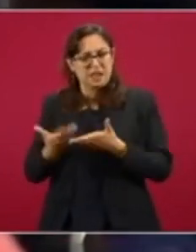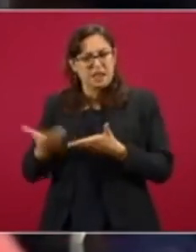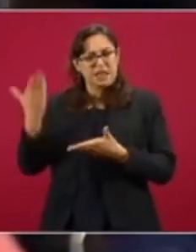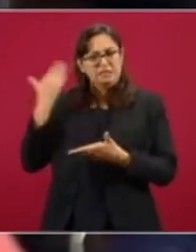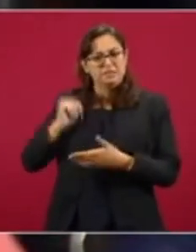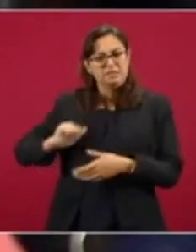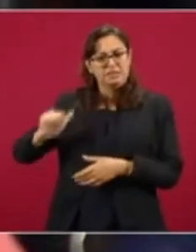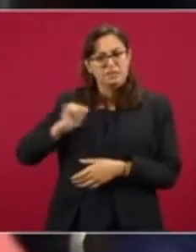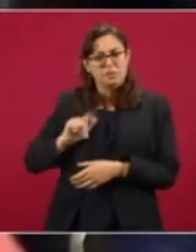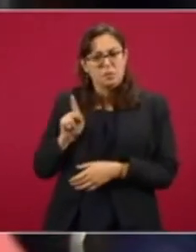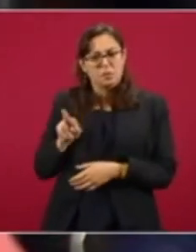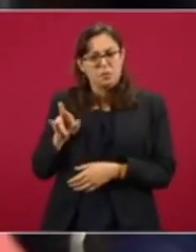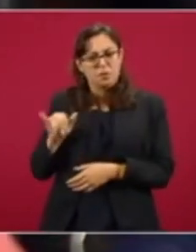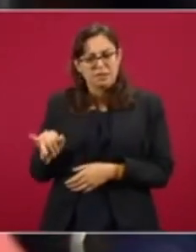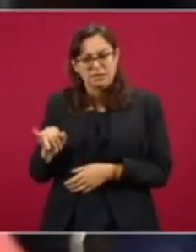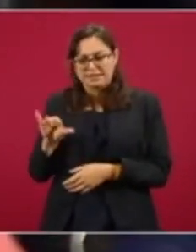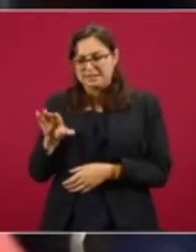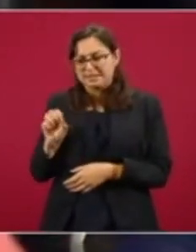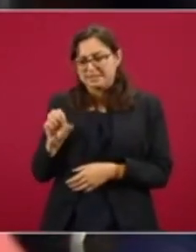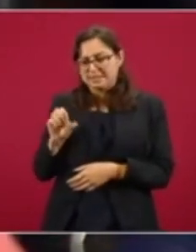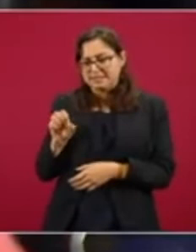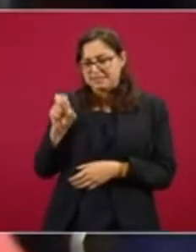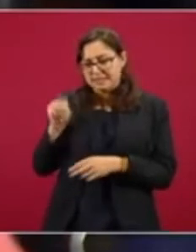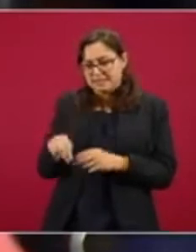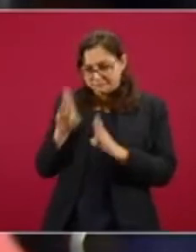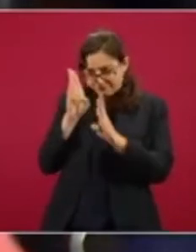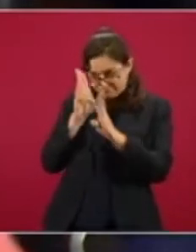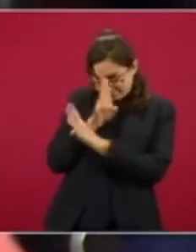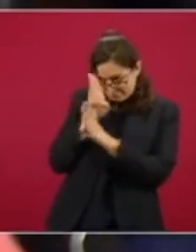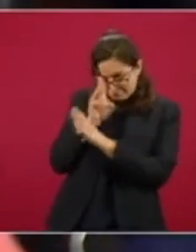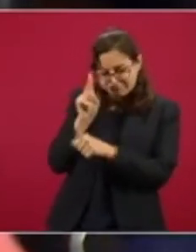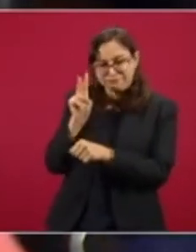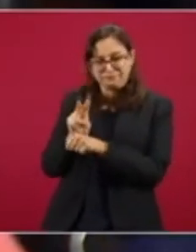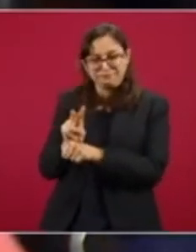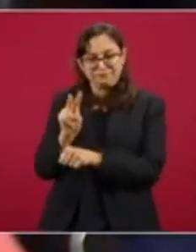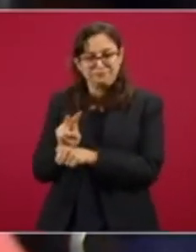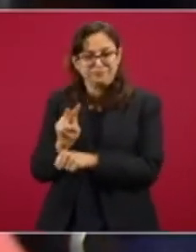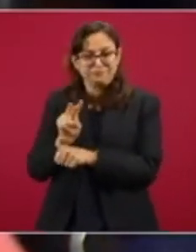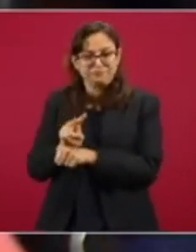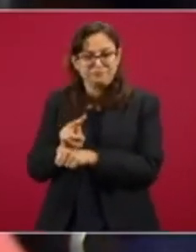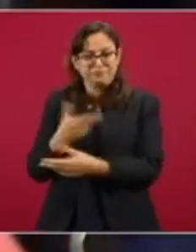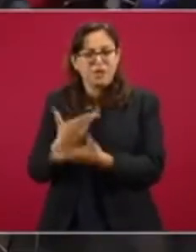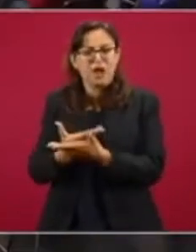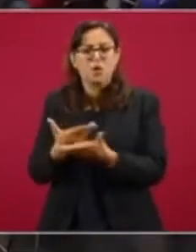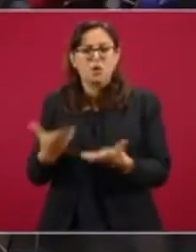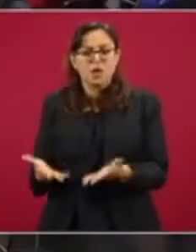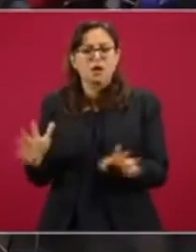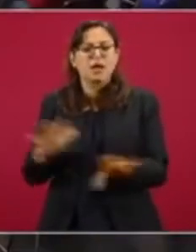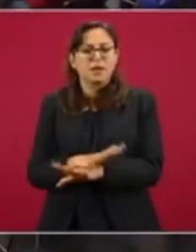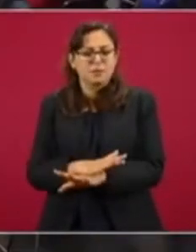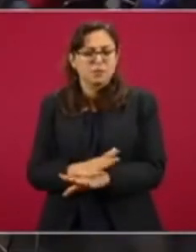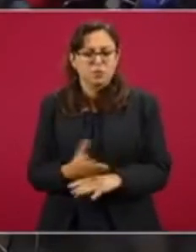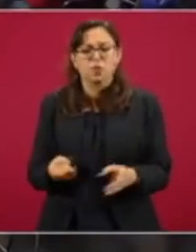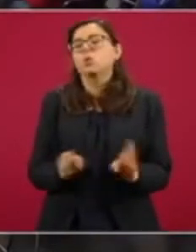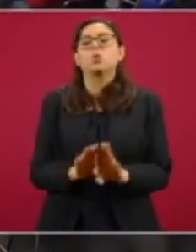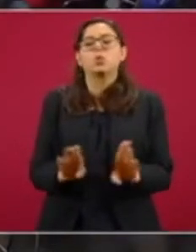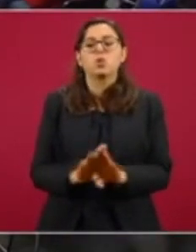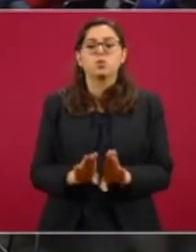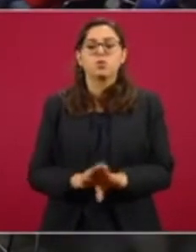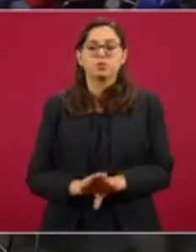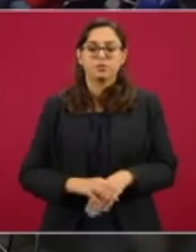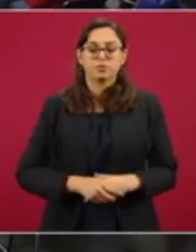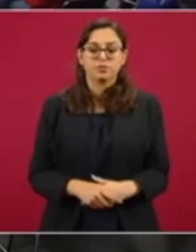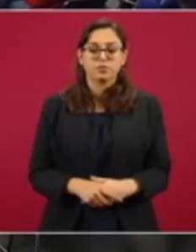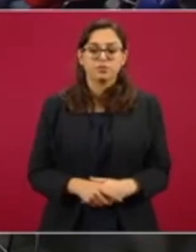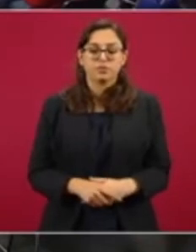antiguo PRI, que se dedicaba a vigilar a los mexicanos. Se está llevando a